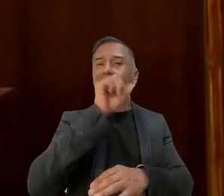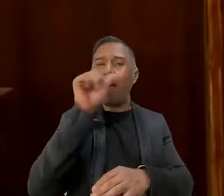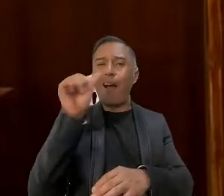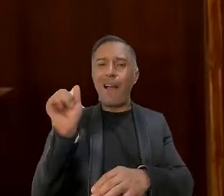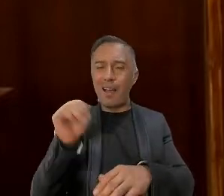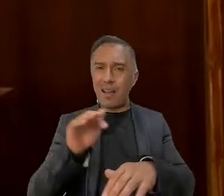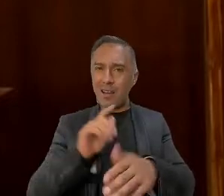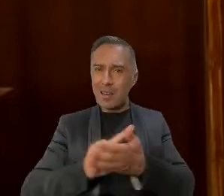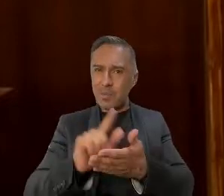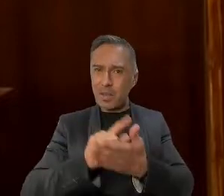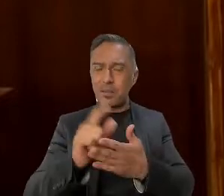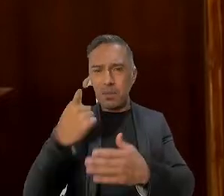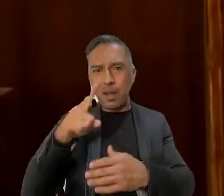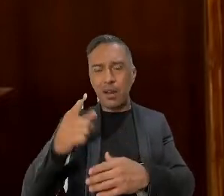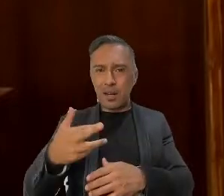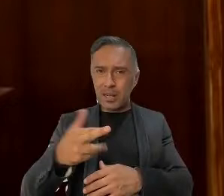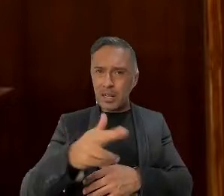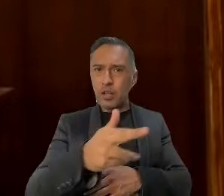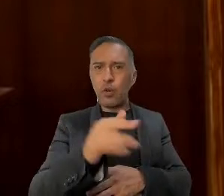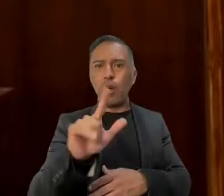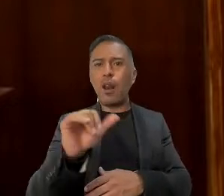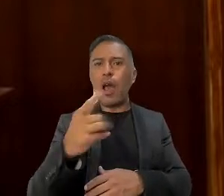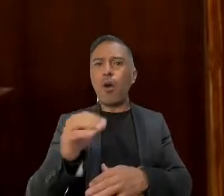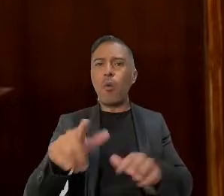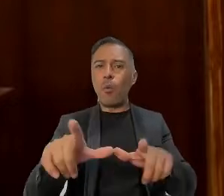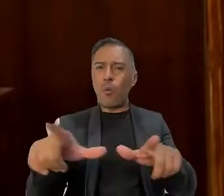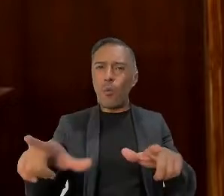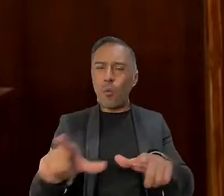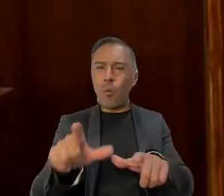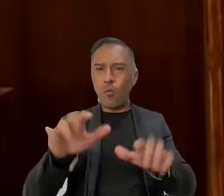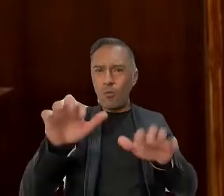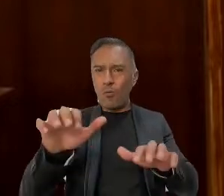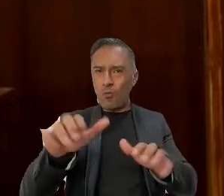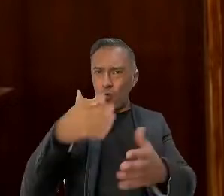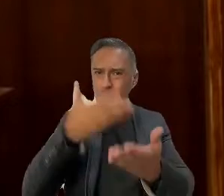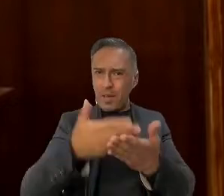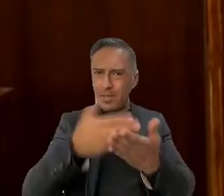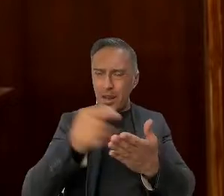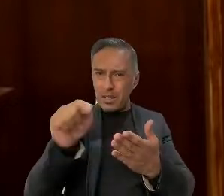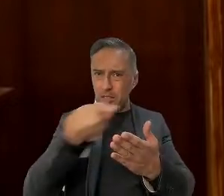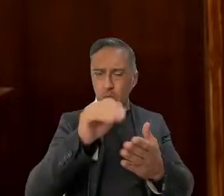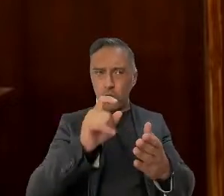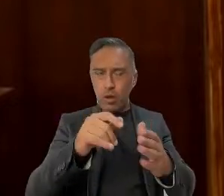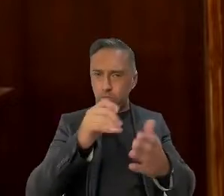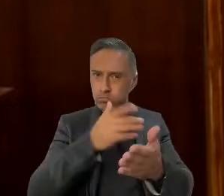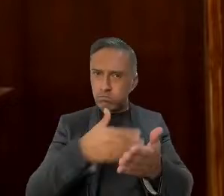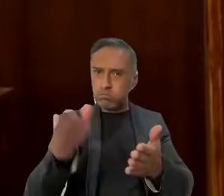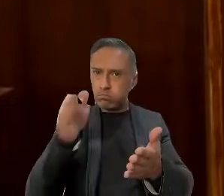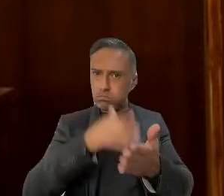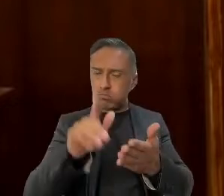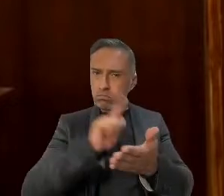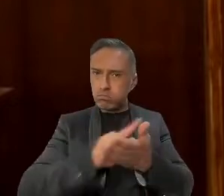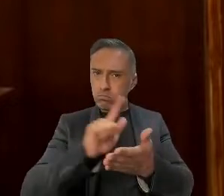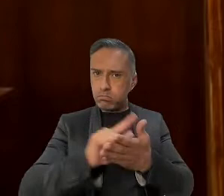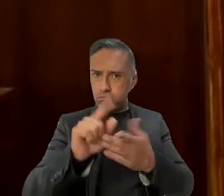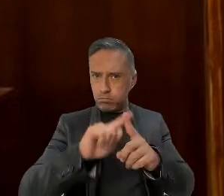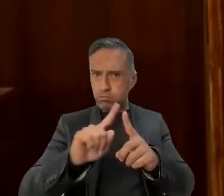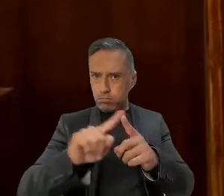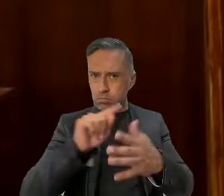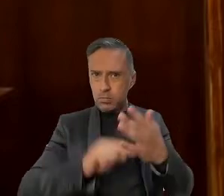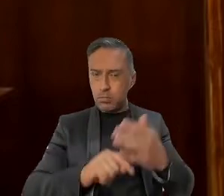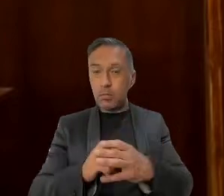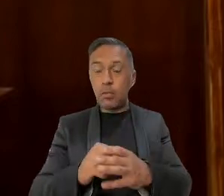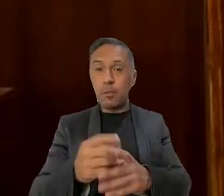ríos, lagos o humedales de la localidad, entre otros. Por lo anteriormente